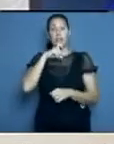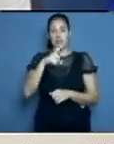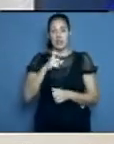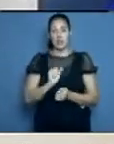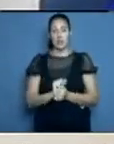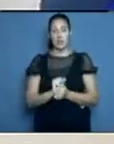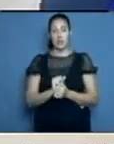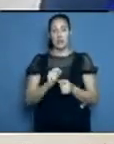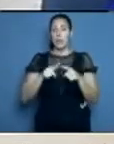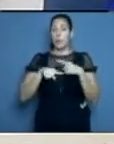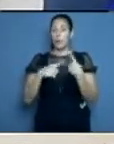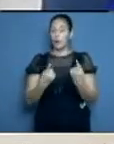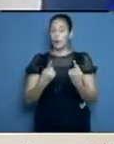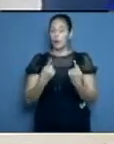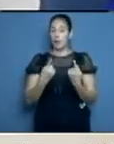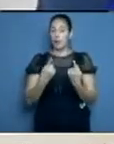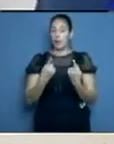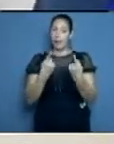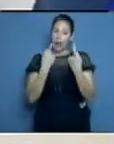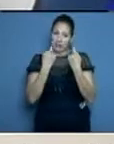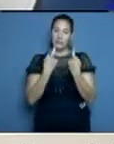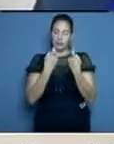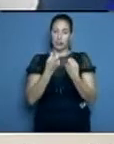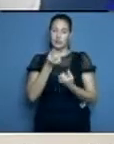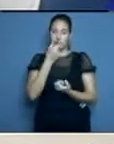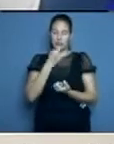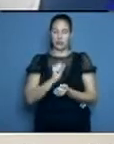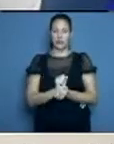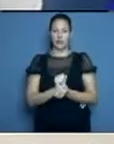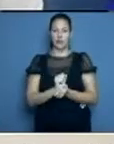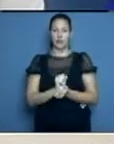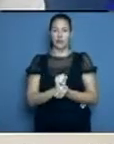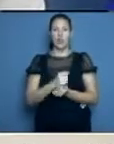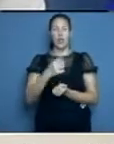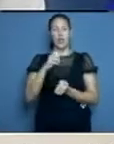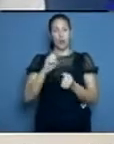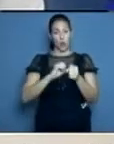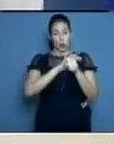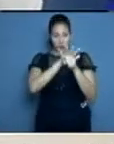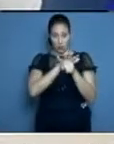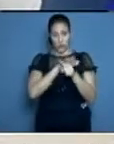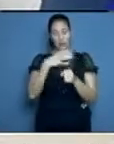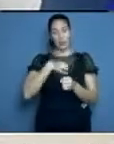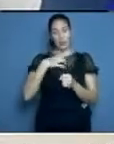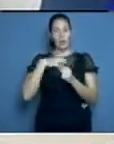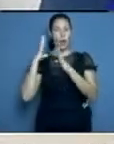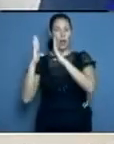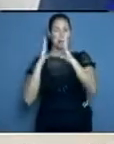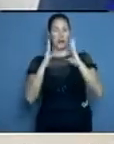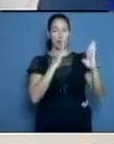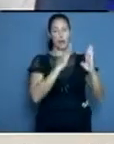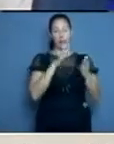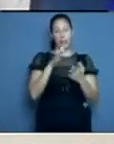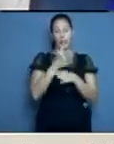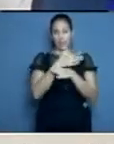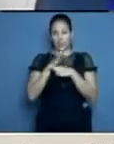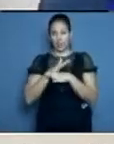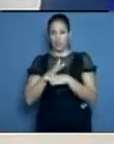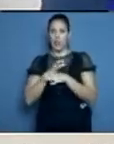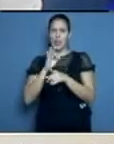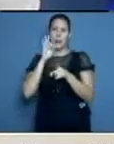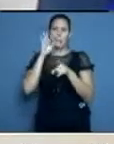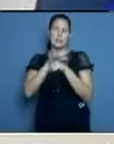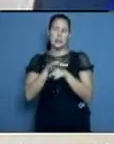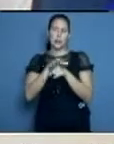de algún que otro medicamento. Hemos atravesado por varias etapas en la COVID, desde que comenzamos en una etapa leve, donde